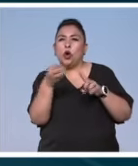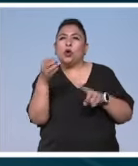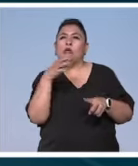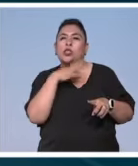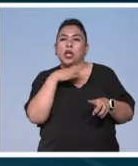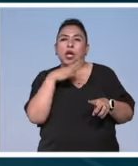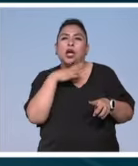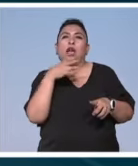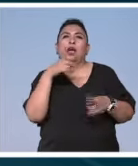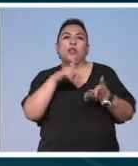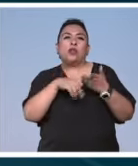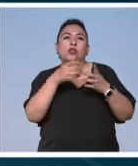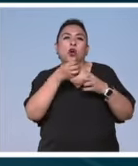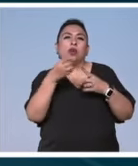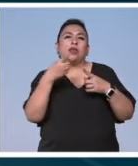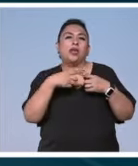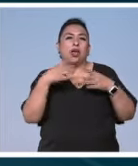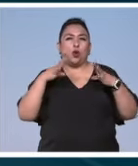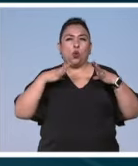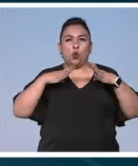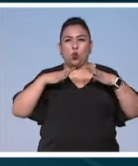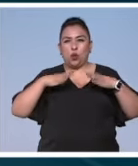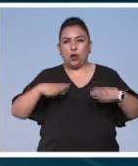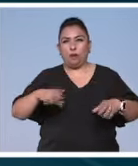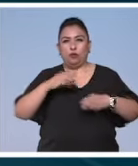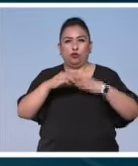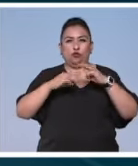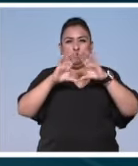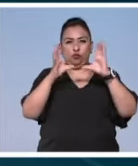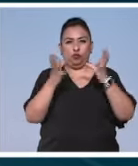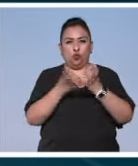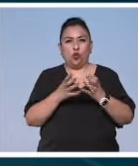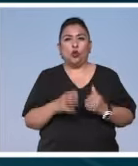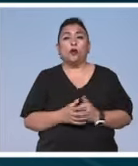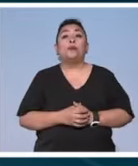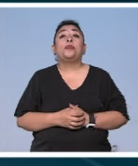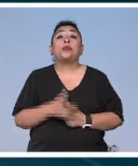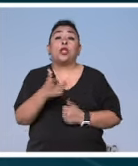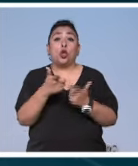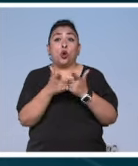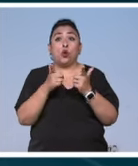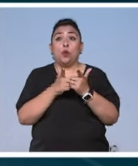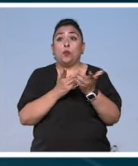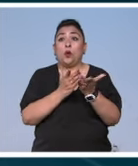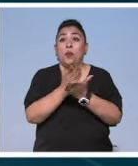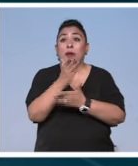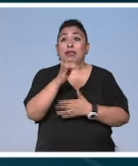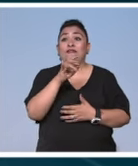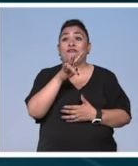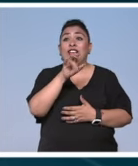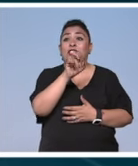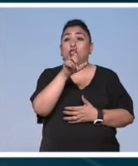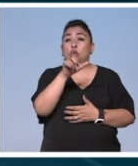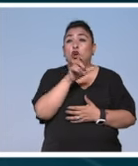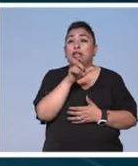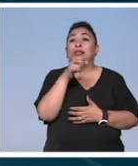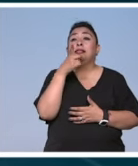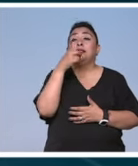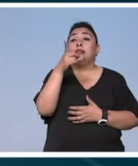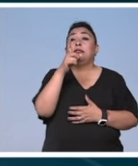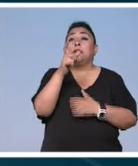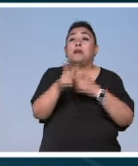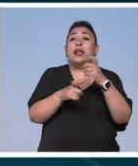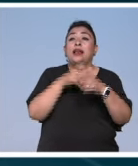disponen y organizan los cuerpos en el planeta tierra el grupo invasorix dice venir del planeta llamado